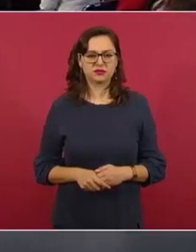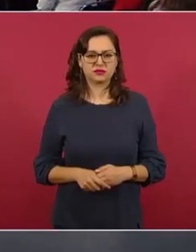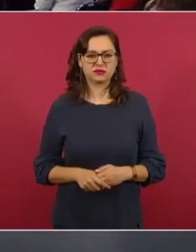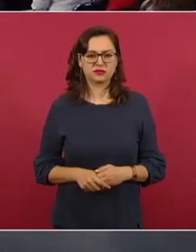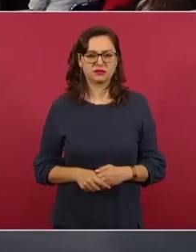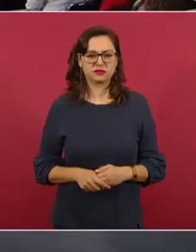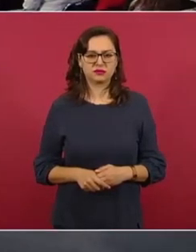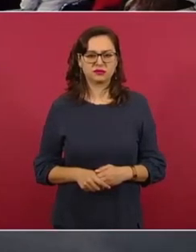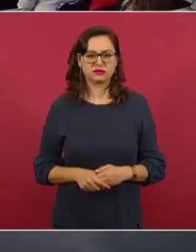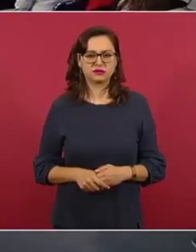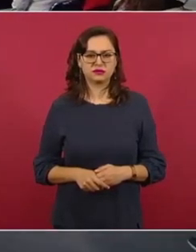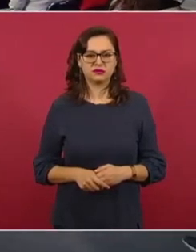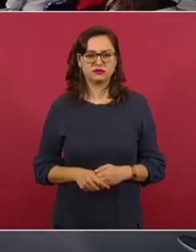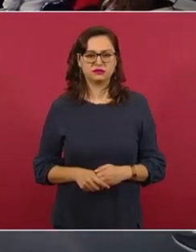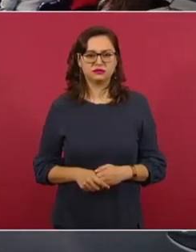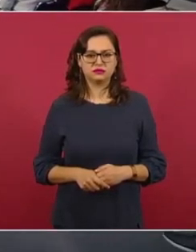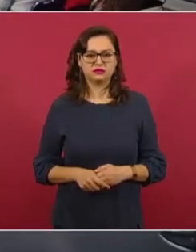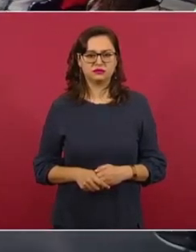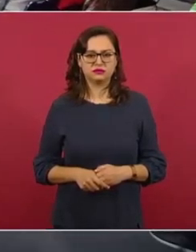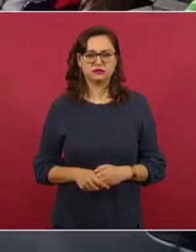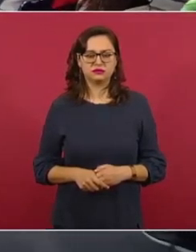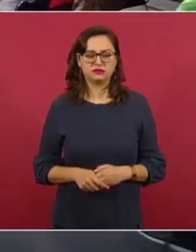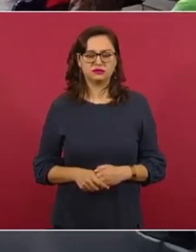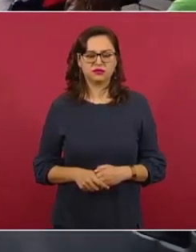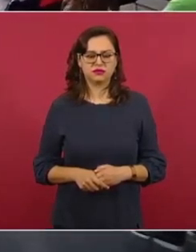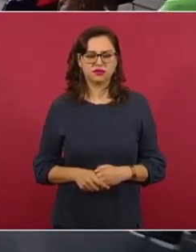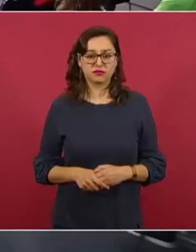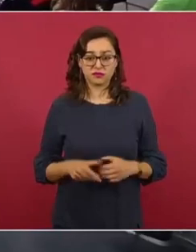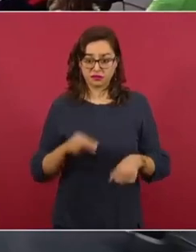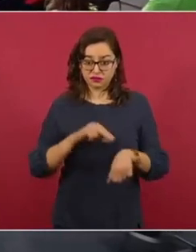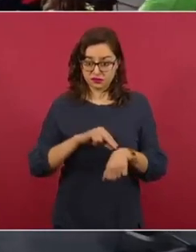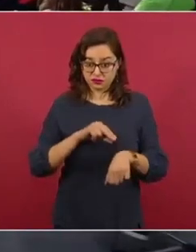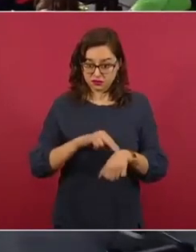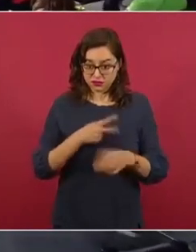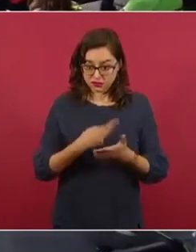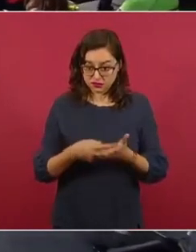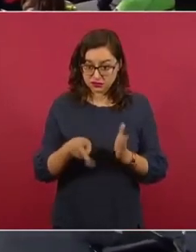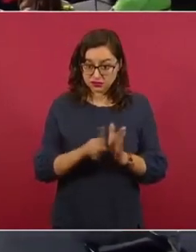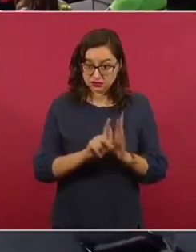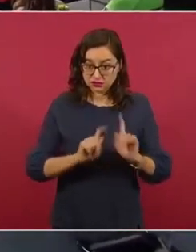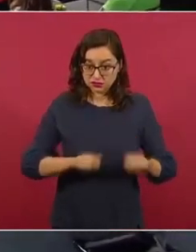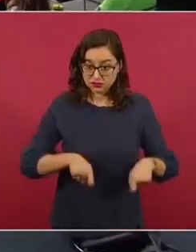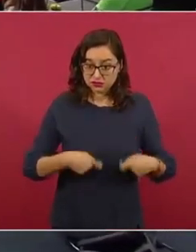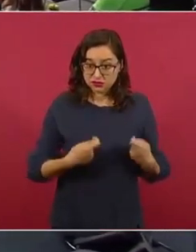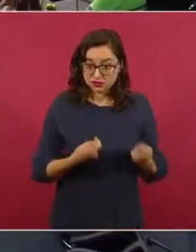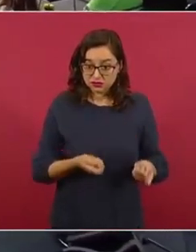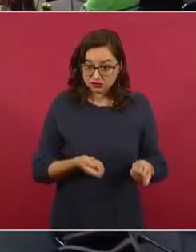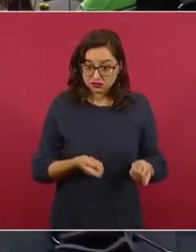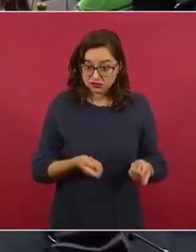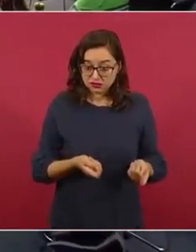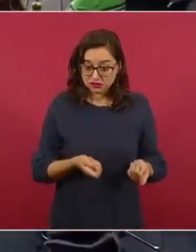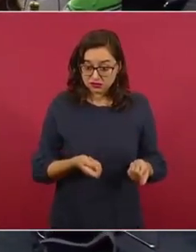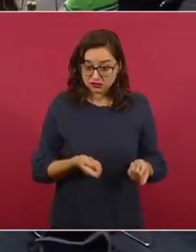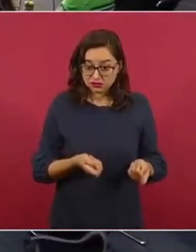Sí, lo de la basificación de justicia médicos… No, de justicia aquí en la basificación…